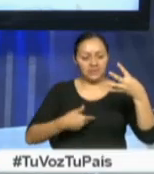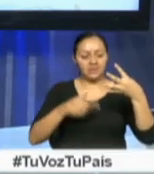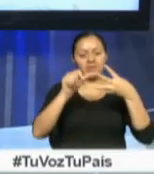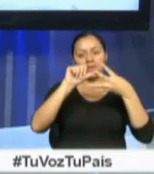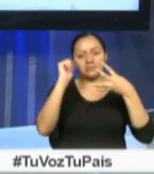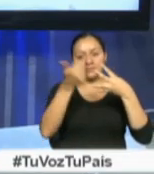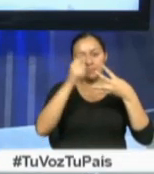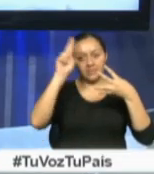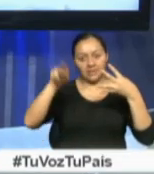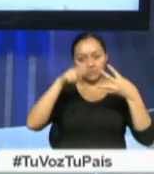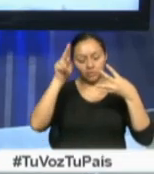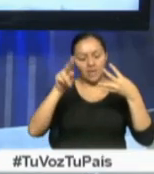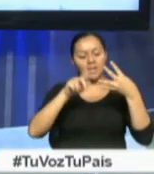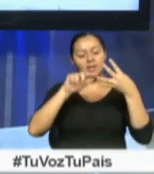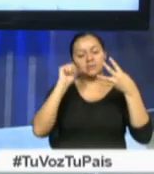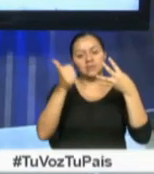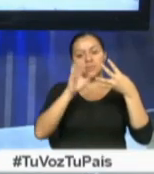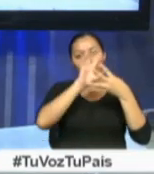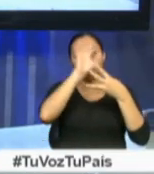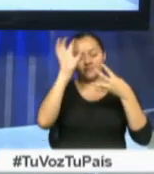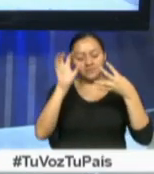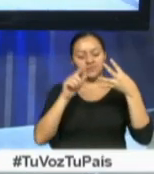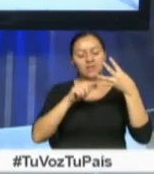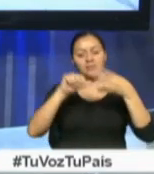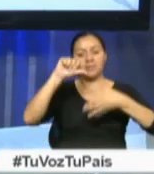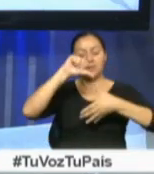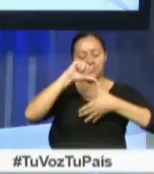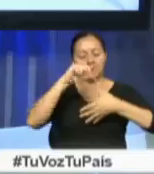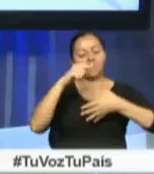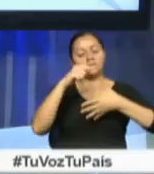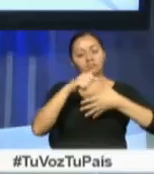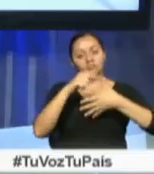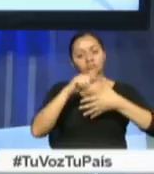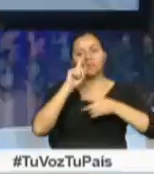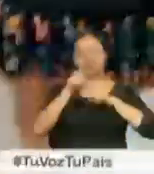Las recomendaciones que usted debe conocer antes de votar, le contamos enseguida.